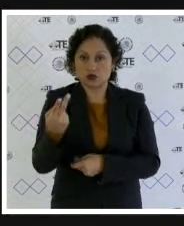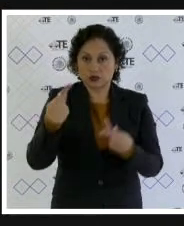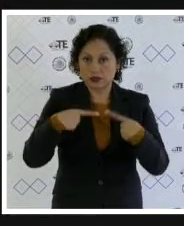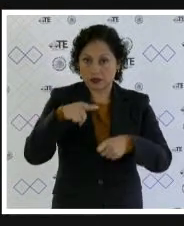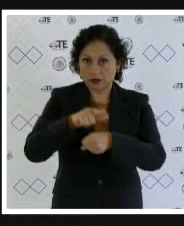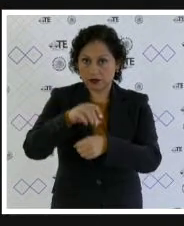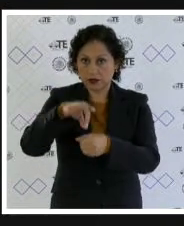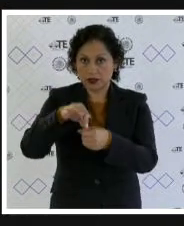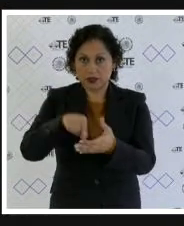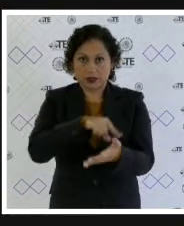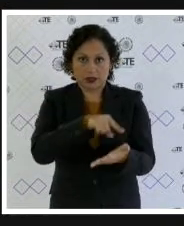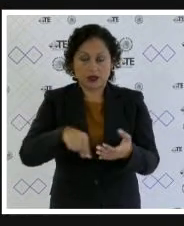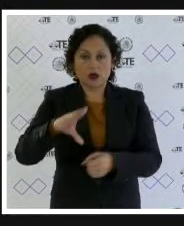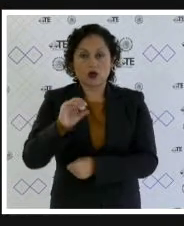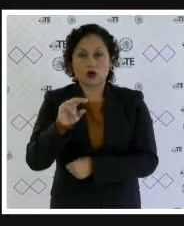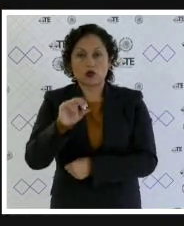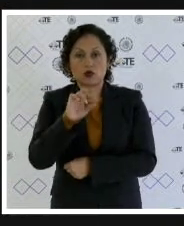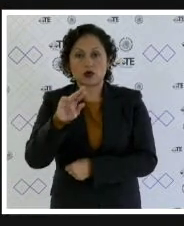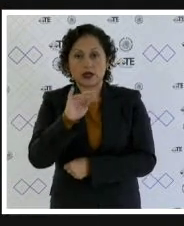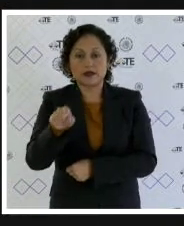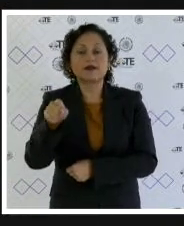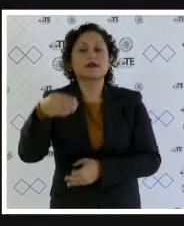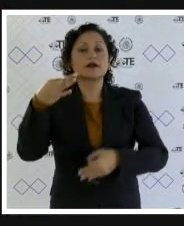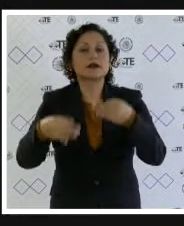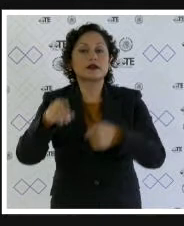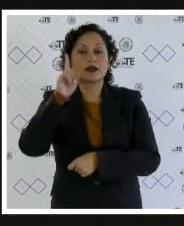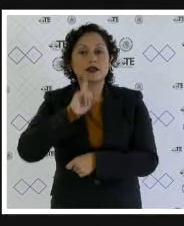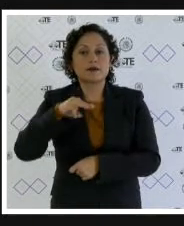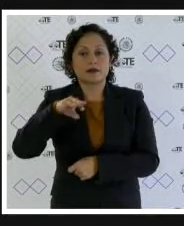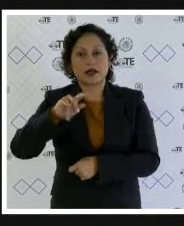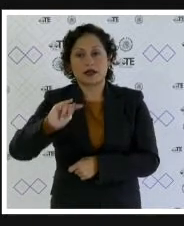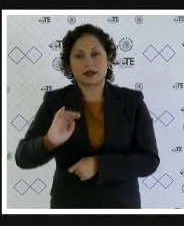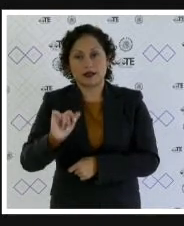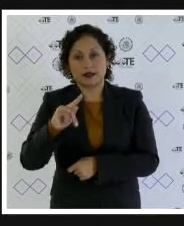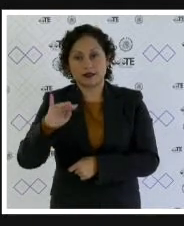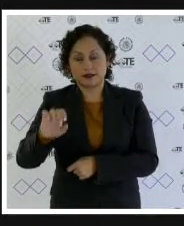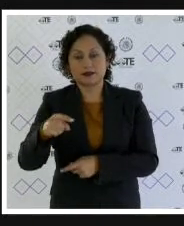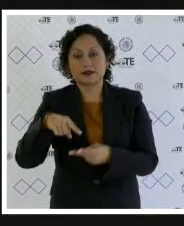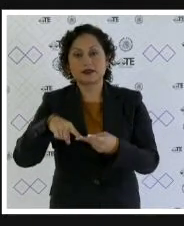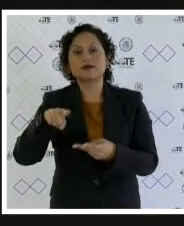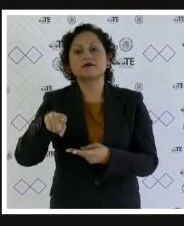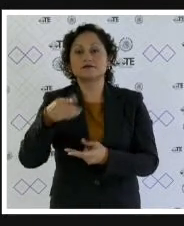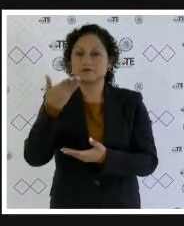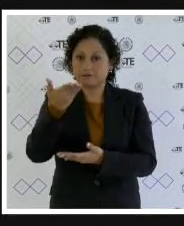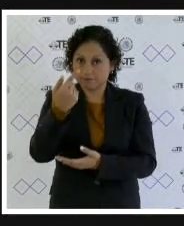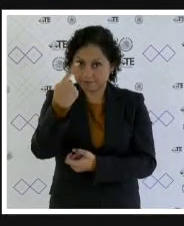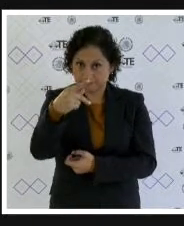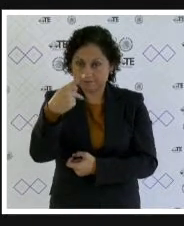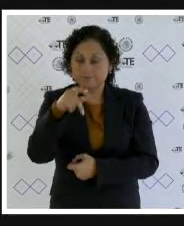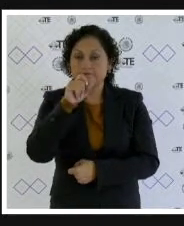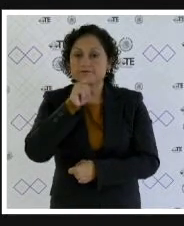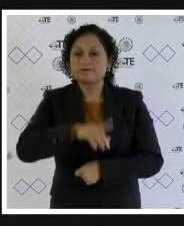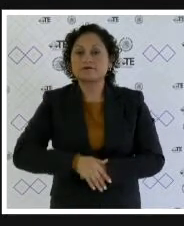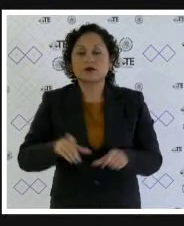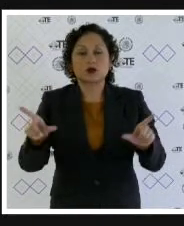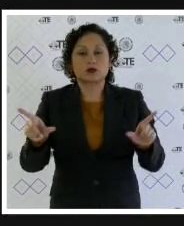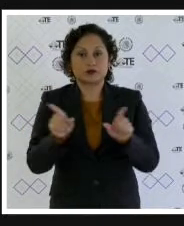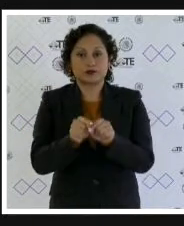con los votos concurrentes de la magistrada Marta Alejandra Chávez Camarena y el aclaratorio de usted magistrado sería cuanto